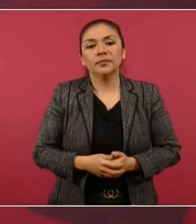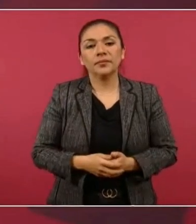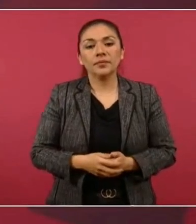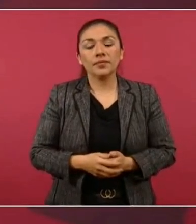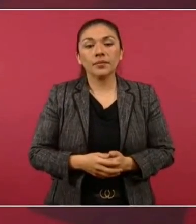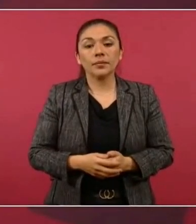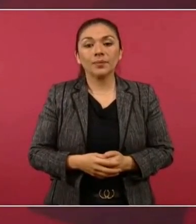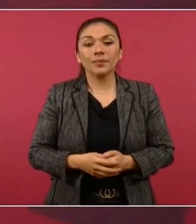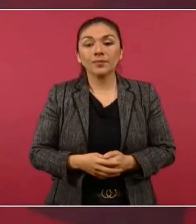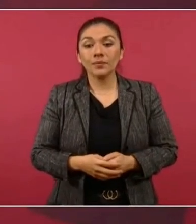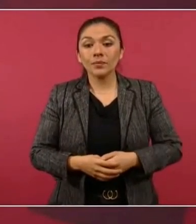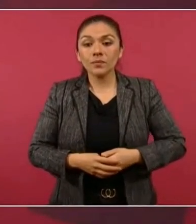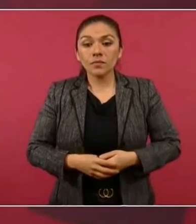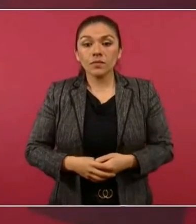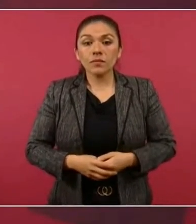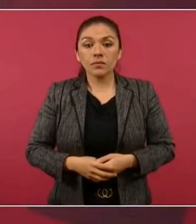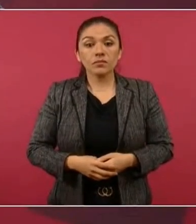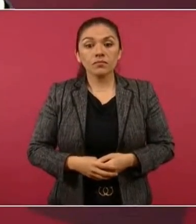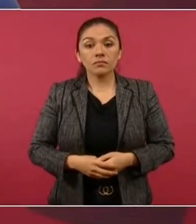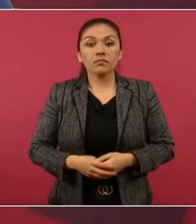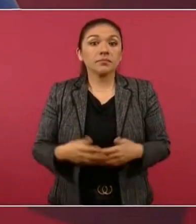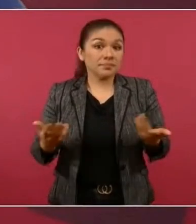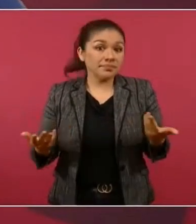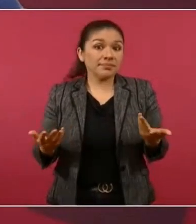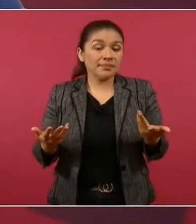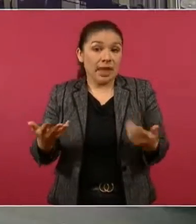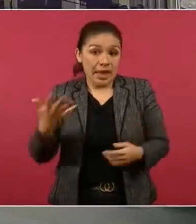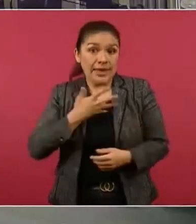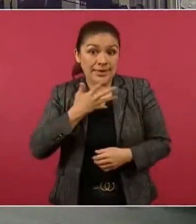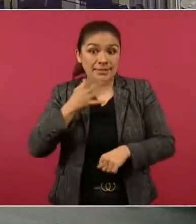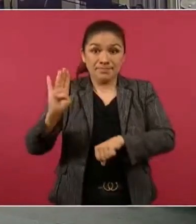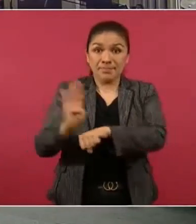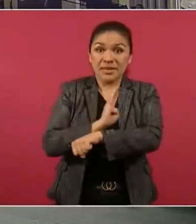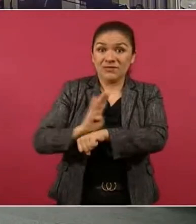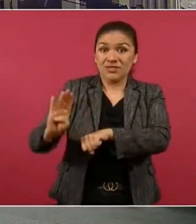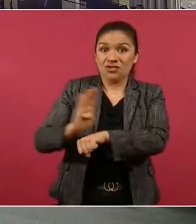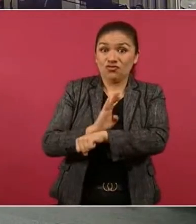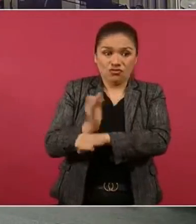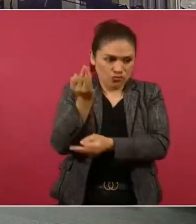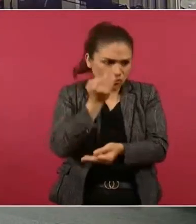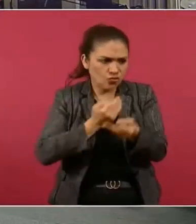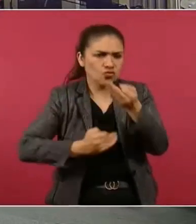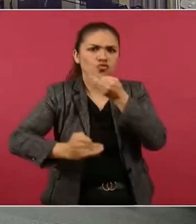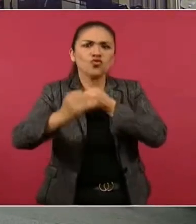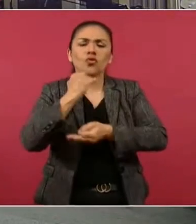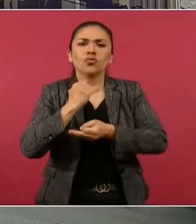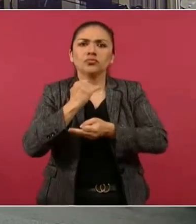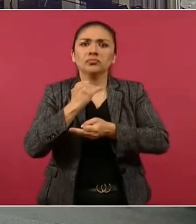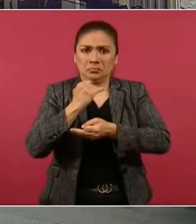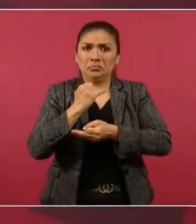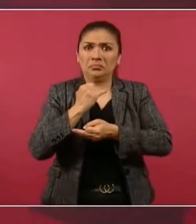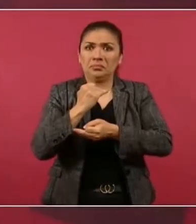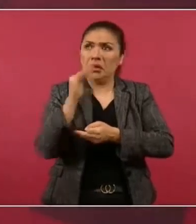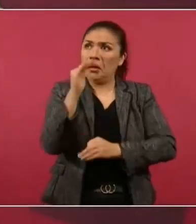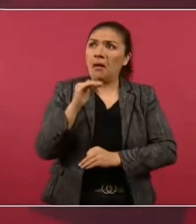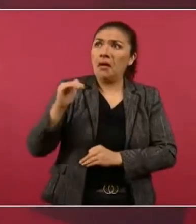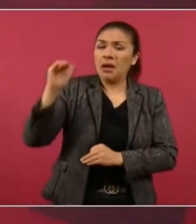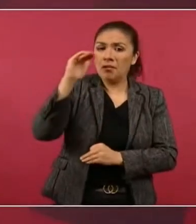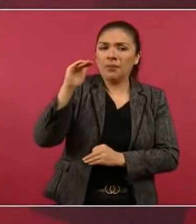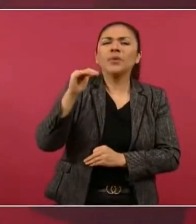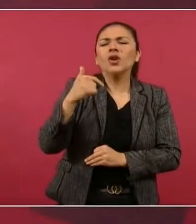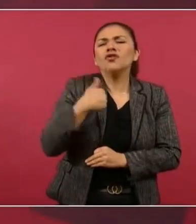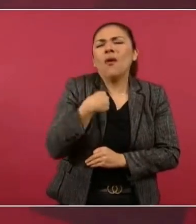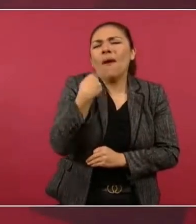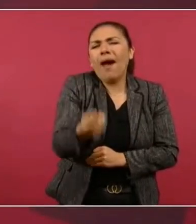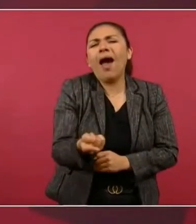Entonces, se benefician todos. Sí, arriba. ¿Por qué te hago